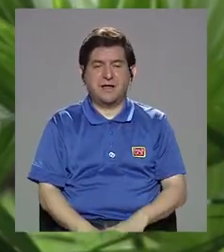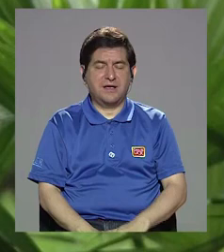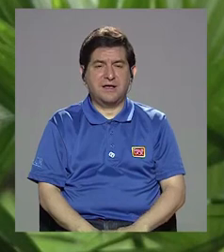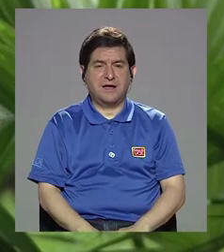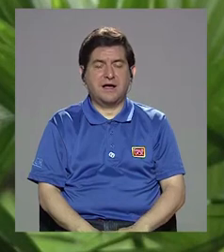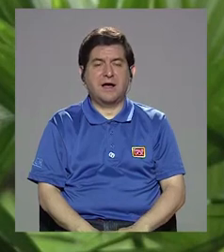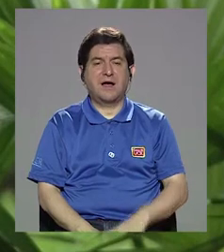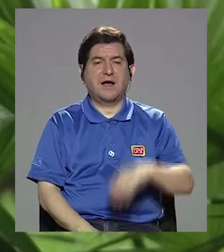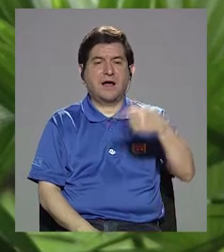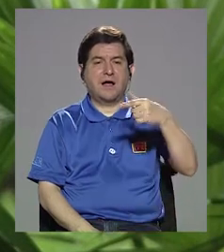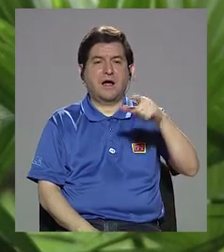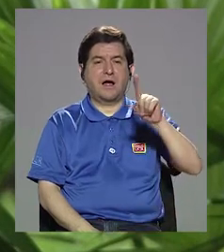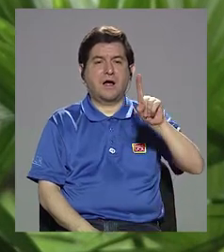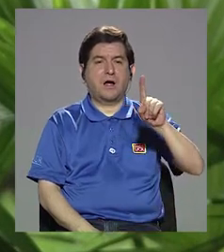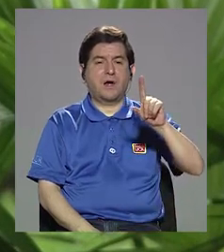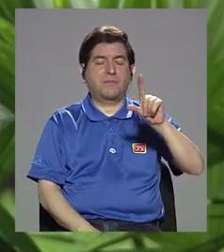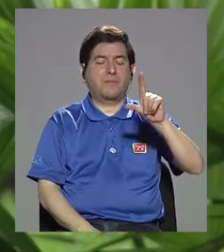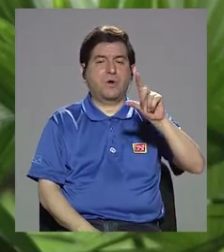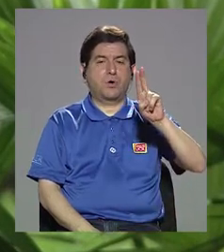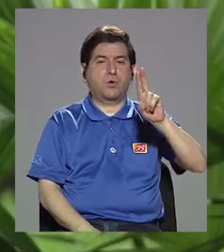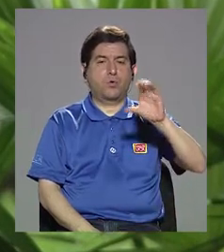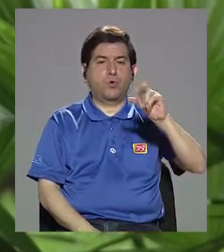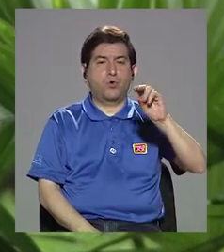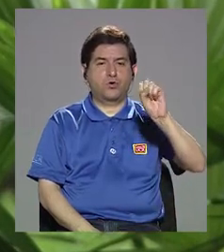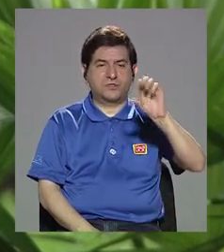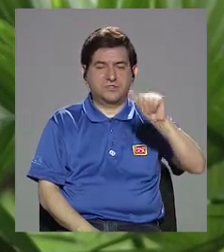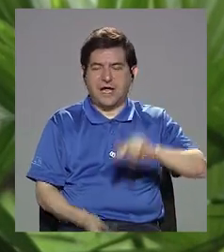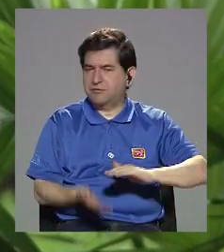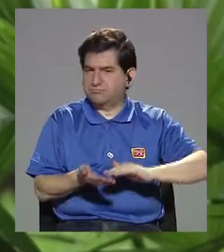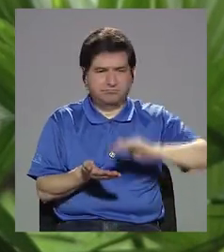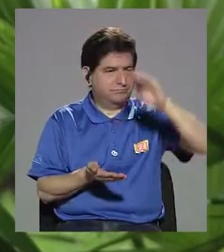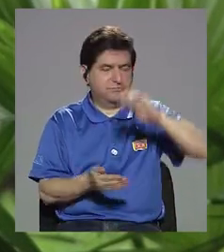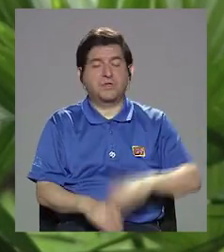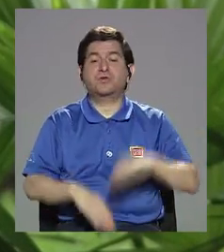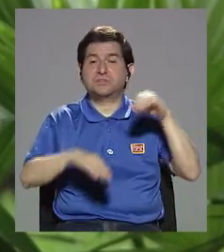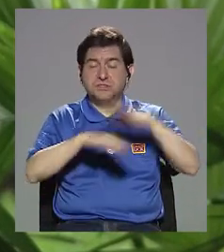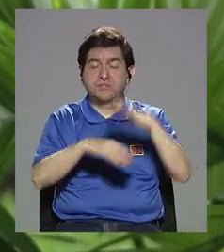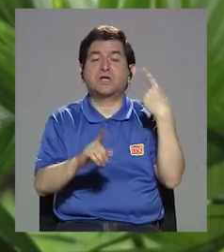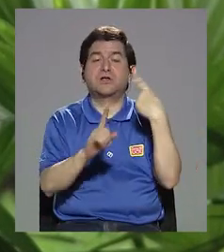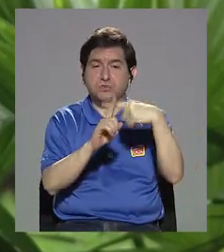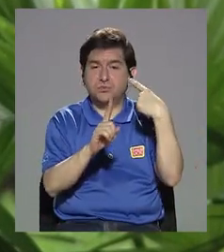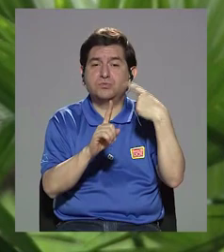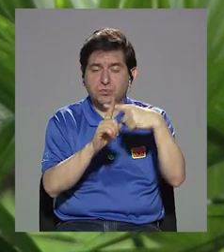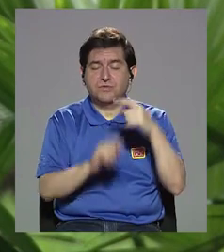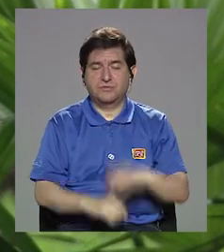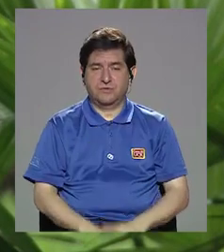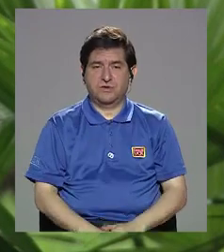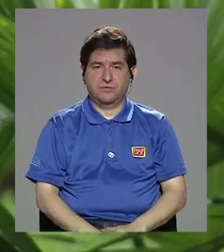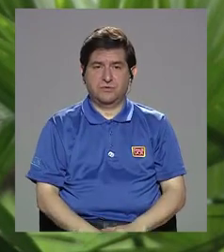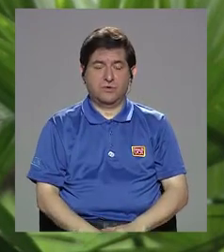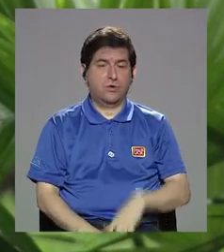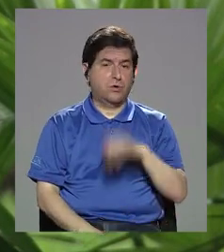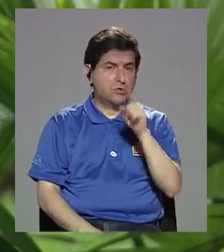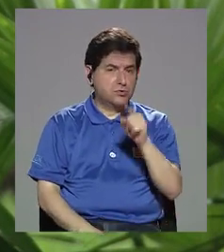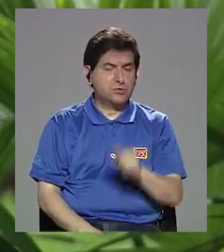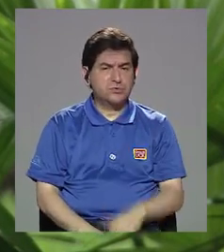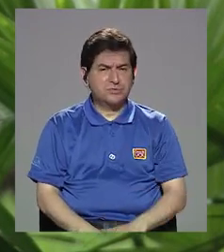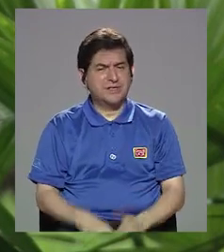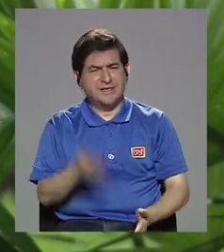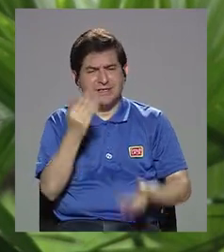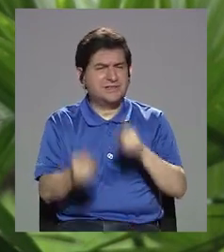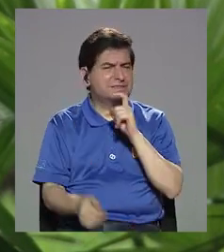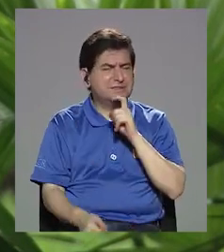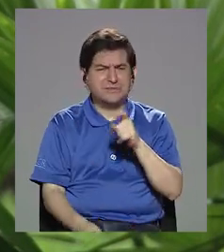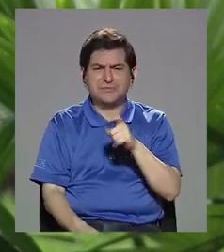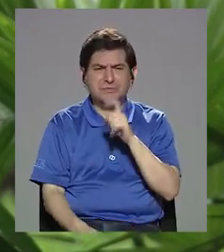tiene un efecto positivo sin, y usted es muy difícil